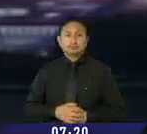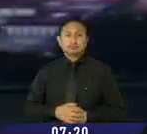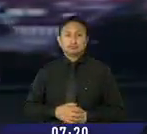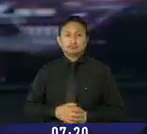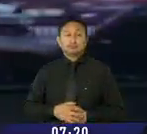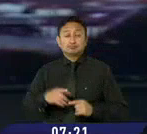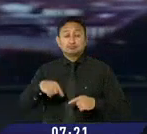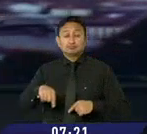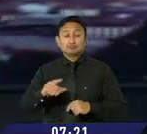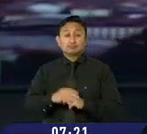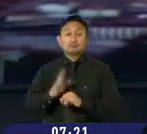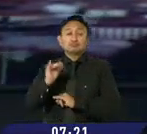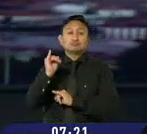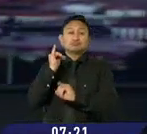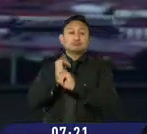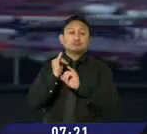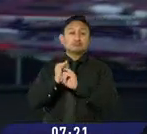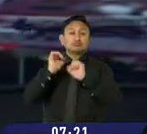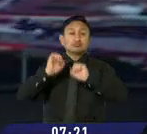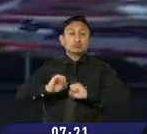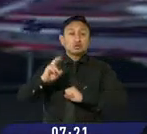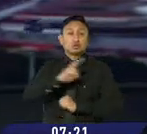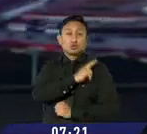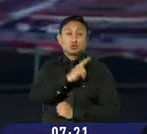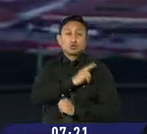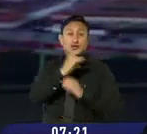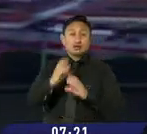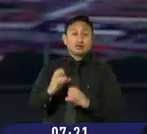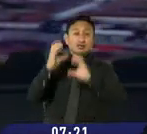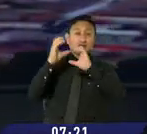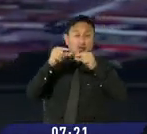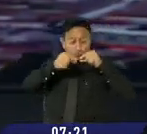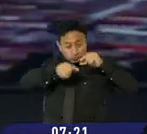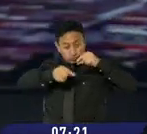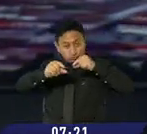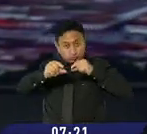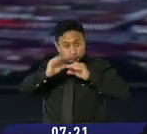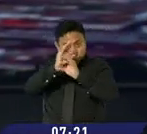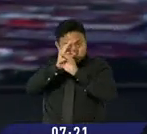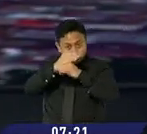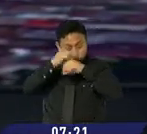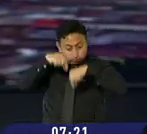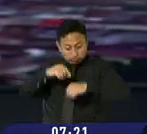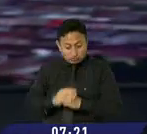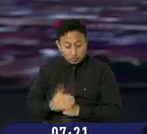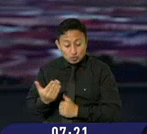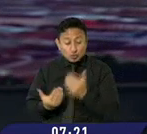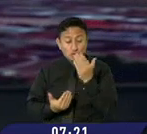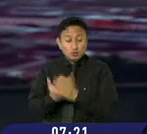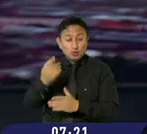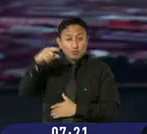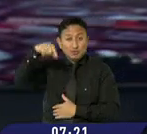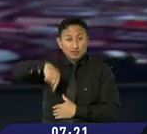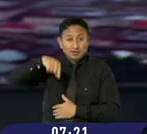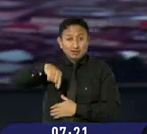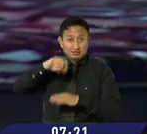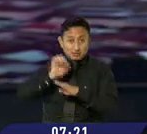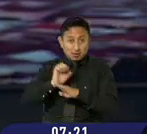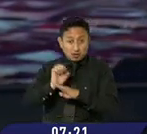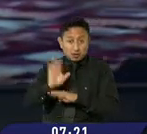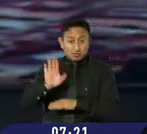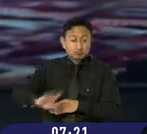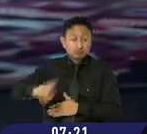Y el Instituto de Microbiología de la Universidad San Francisco de Quito no ha identificado la nueva variante Omicron en el